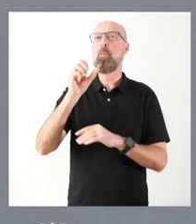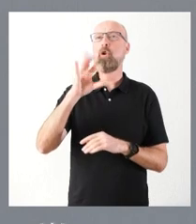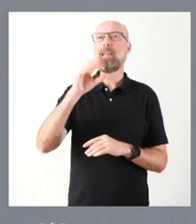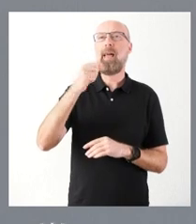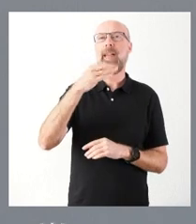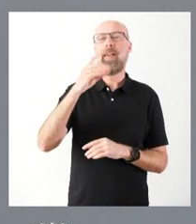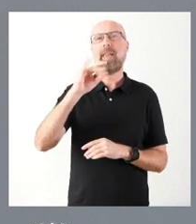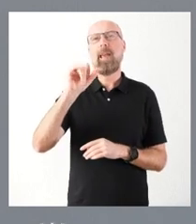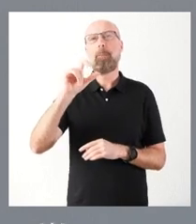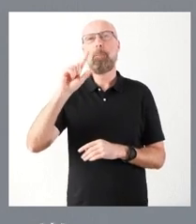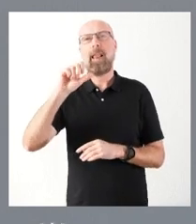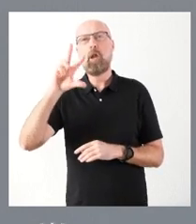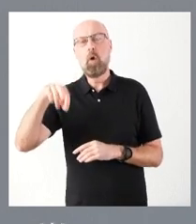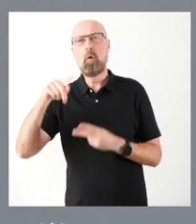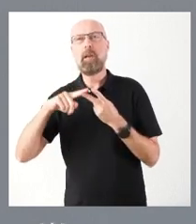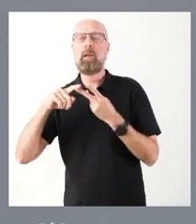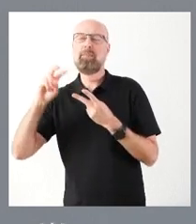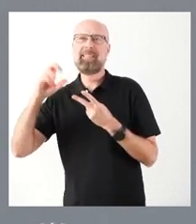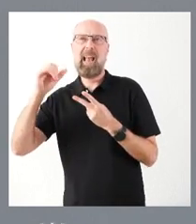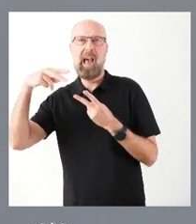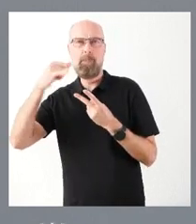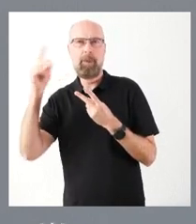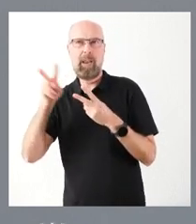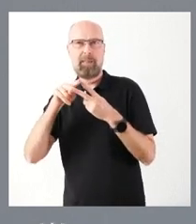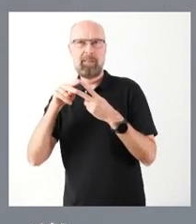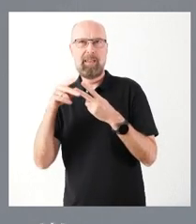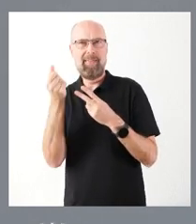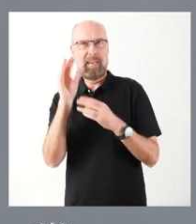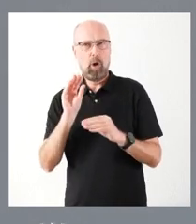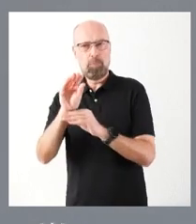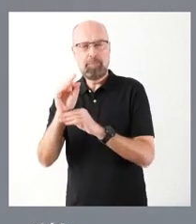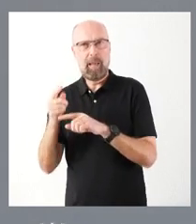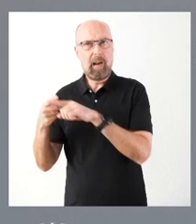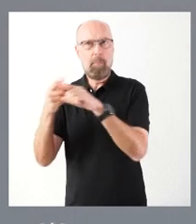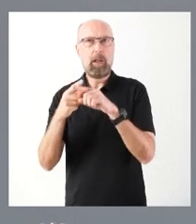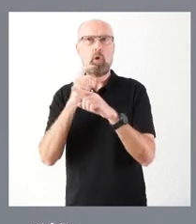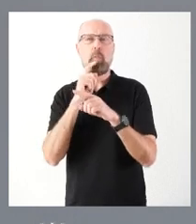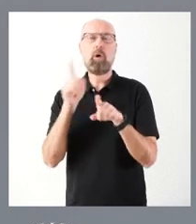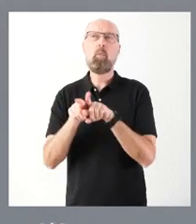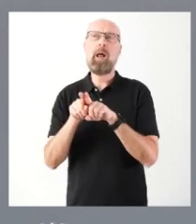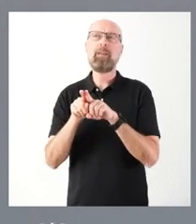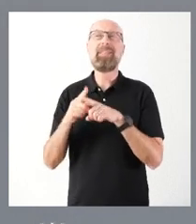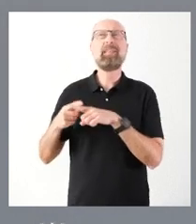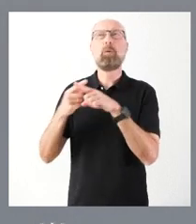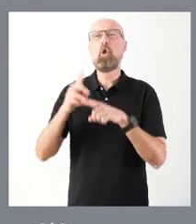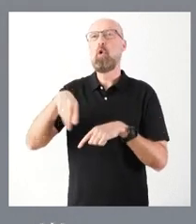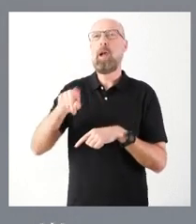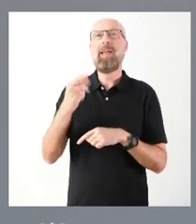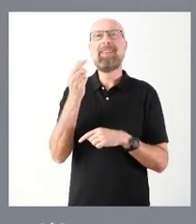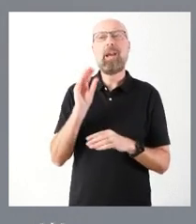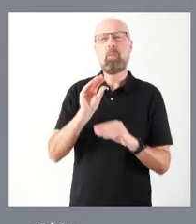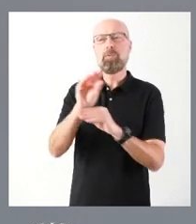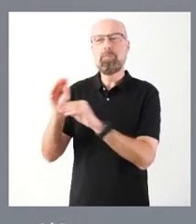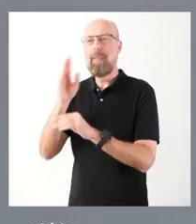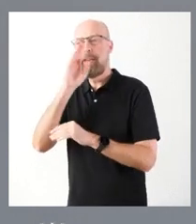Sajambre, los 547.000 euros de inversión. No es tanto una distribución, porque no es una asignación que nosotros hagamos directamente, sino que es una gestión